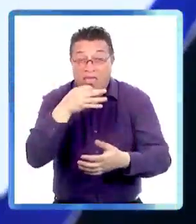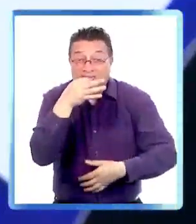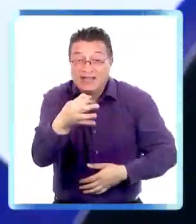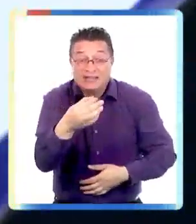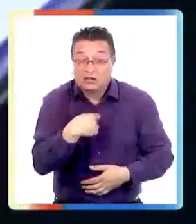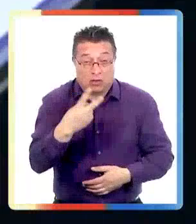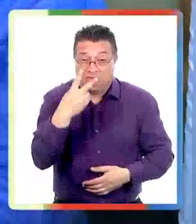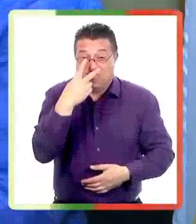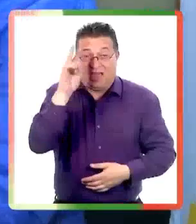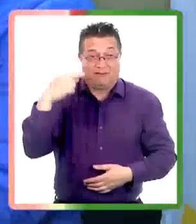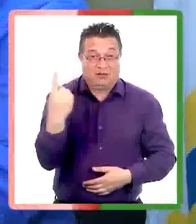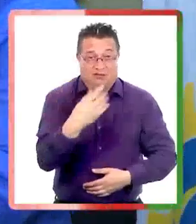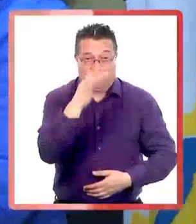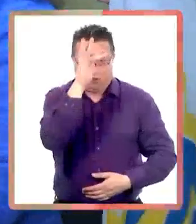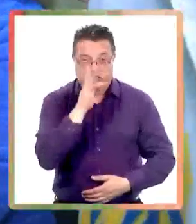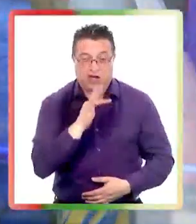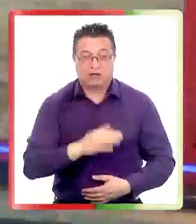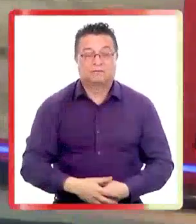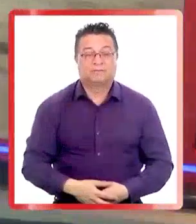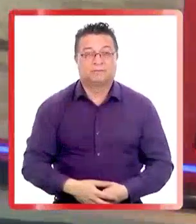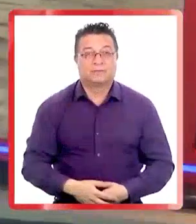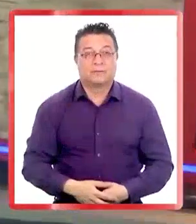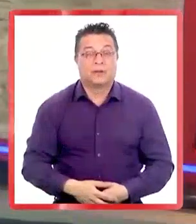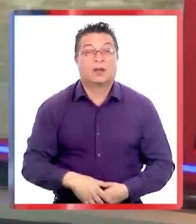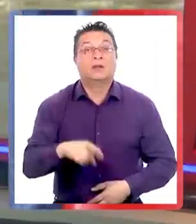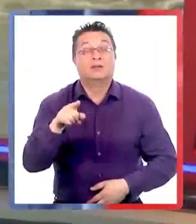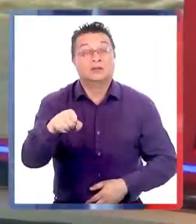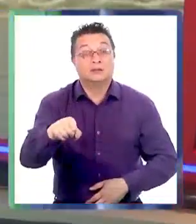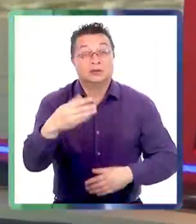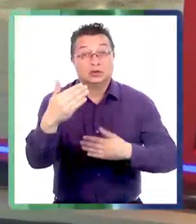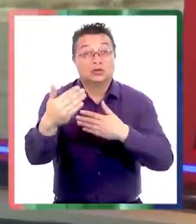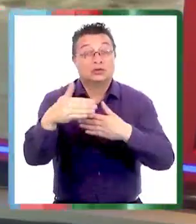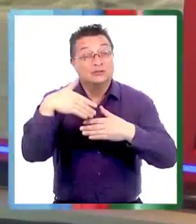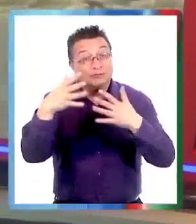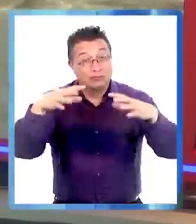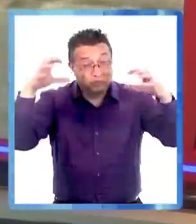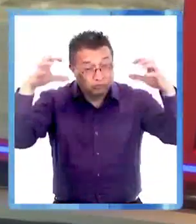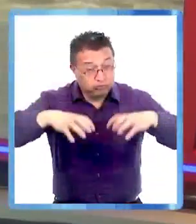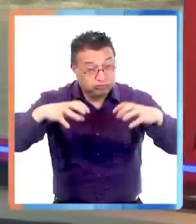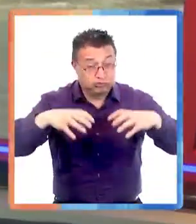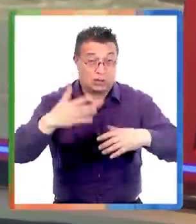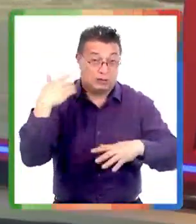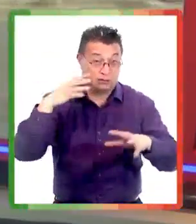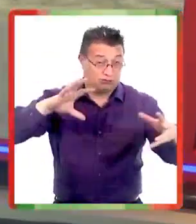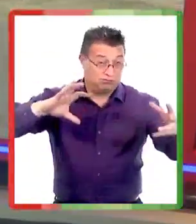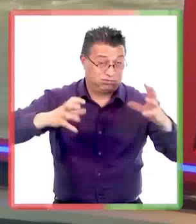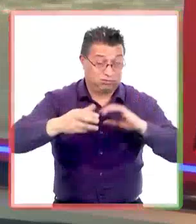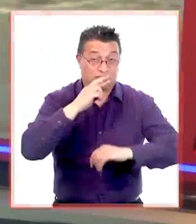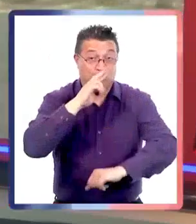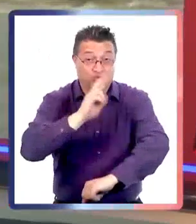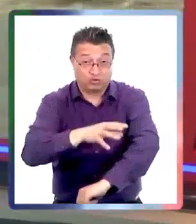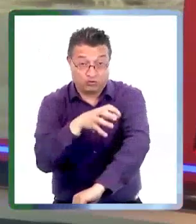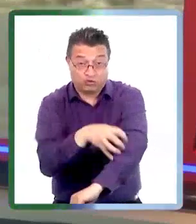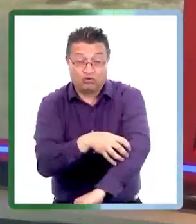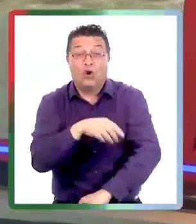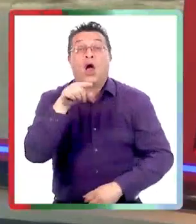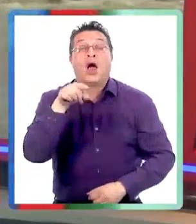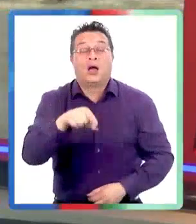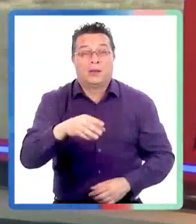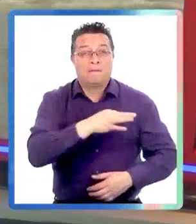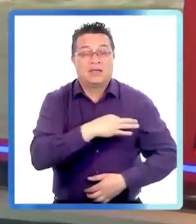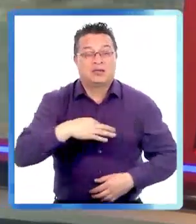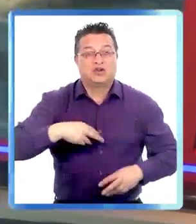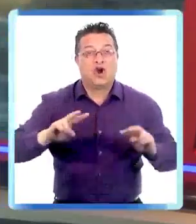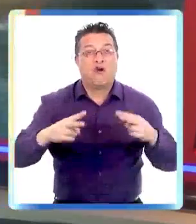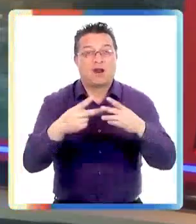no tener nada que ver. Después del sistema frontal que provocó tantos daños en la zona centro-sur del país, el Ministerio de Obras